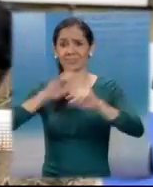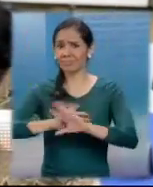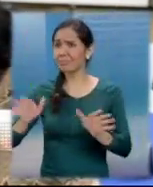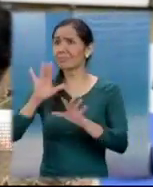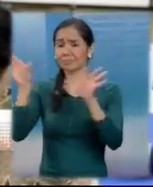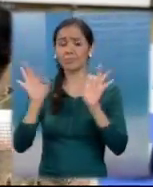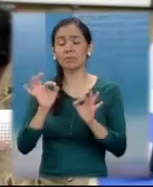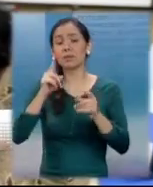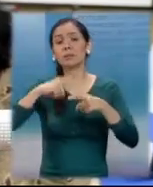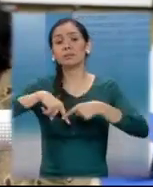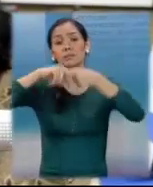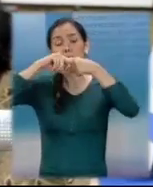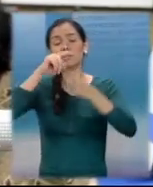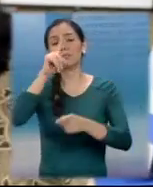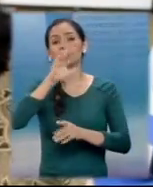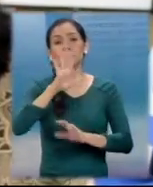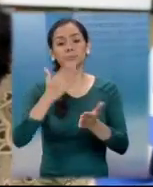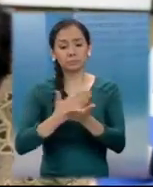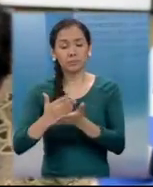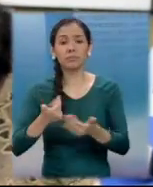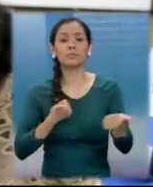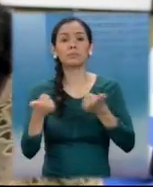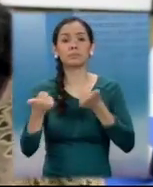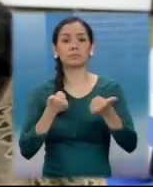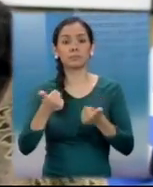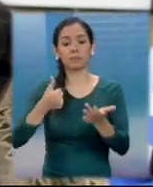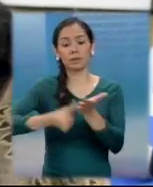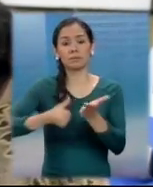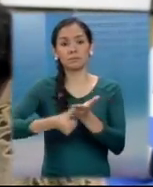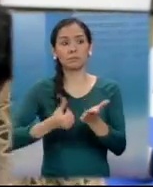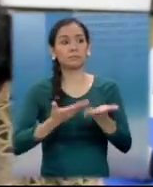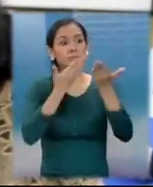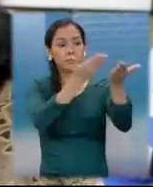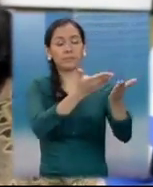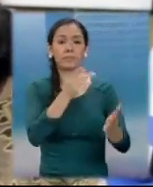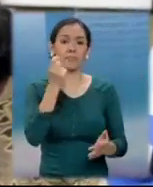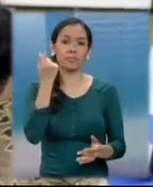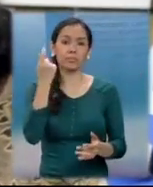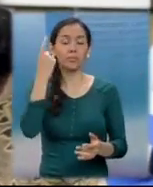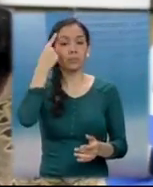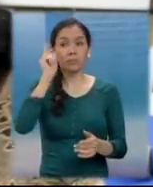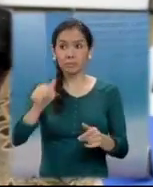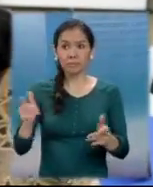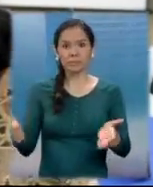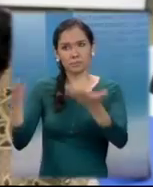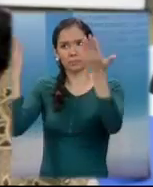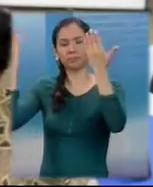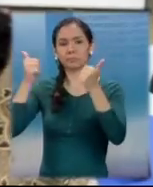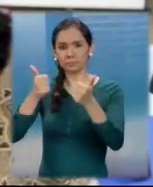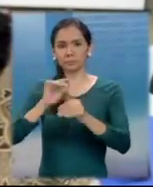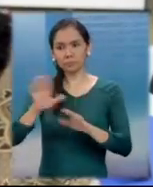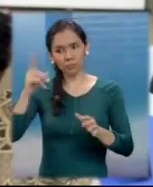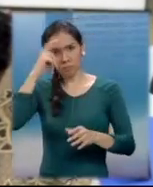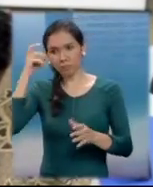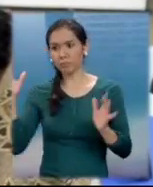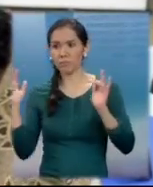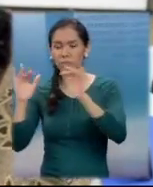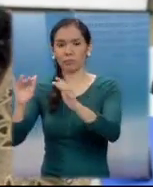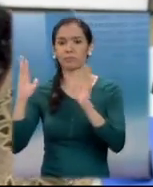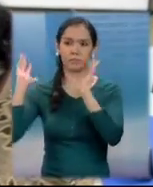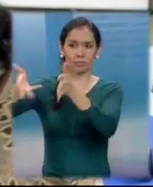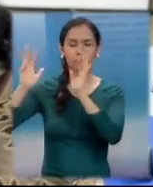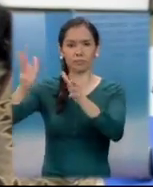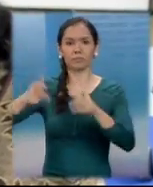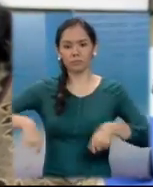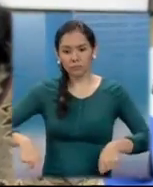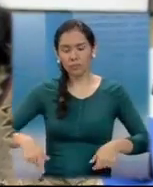únicamente está pendiente del trámite administrativo de recepción para que el mismo ya pueda empezar a ser equipado y